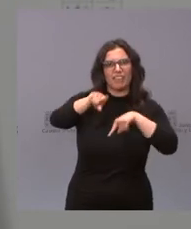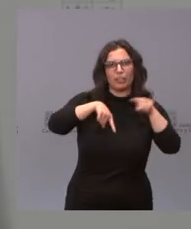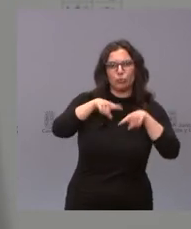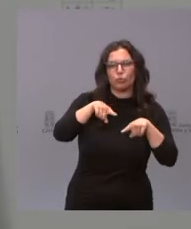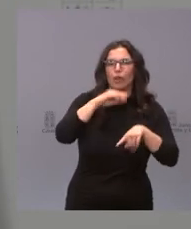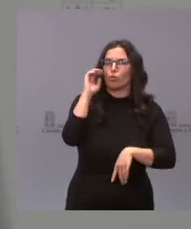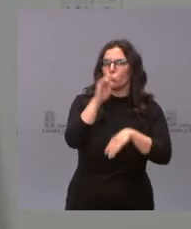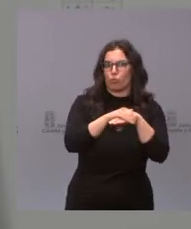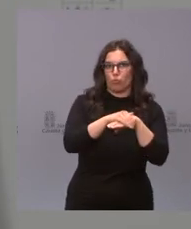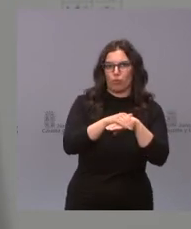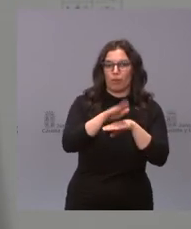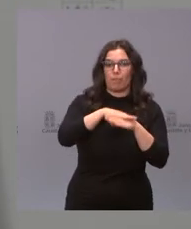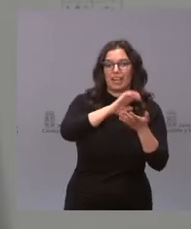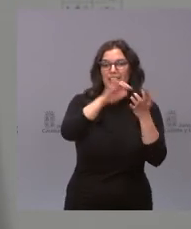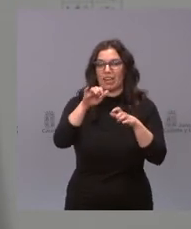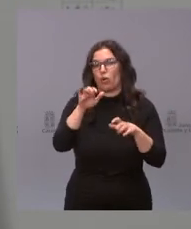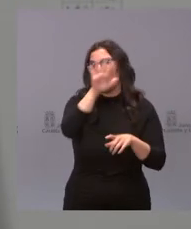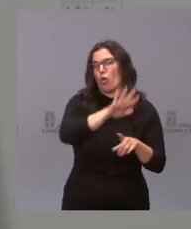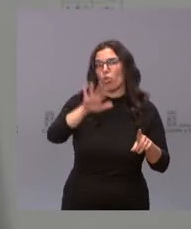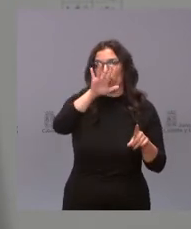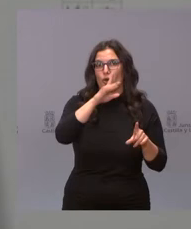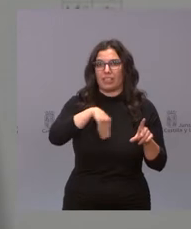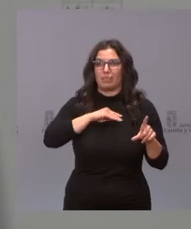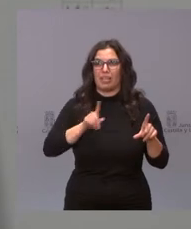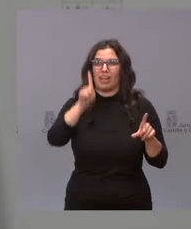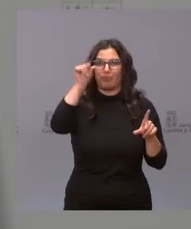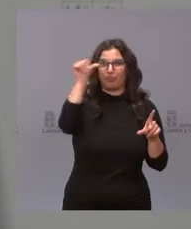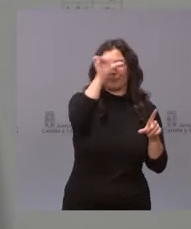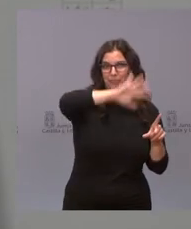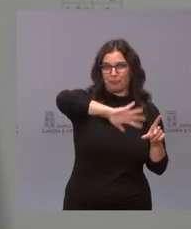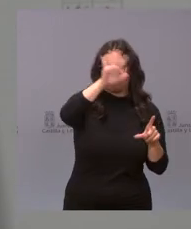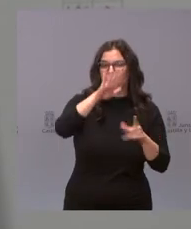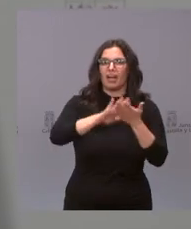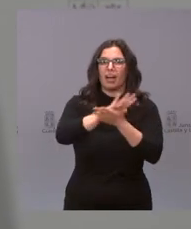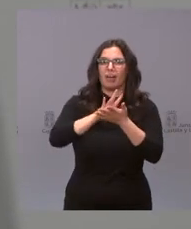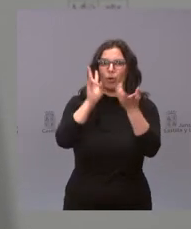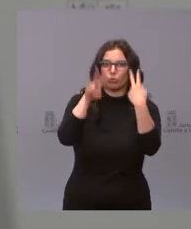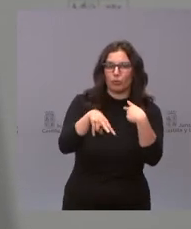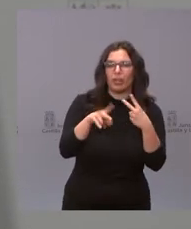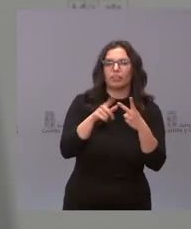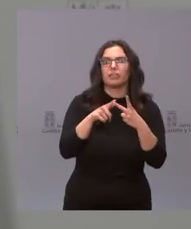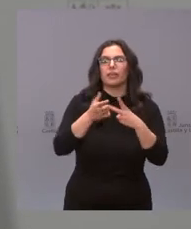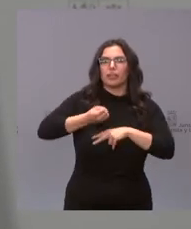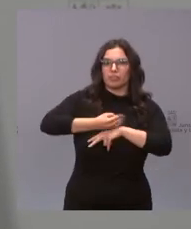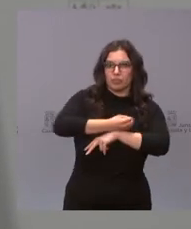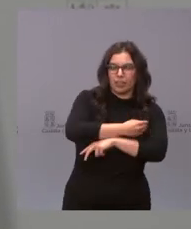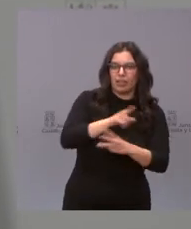todo el cuadrante noroeste y estamos hablando de autovías estamos hablando de ferrocarril estamos hablando del corredor atlántico como